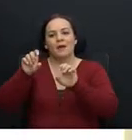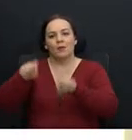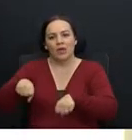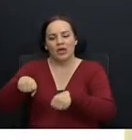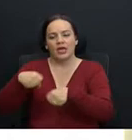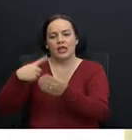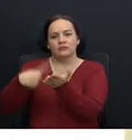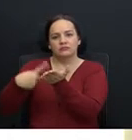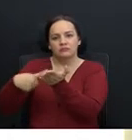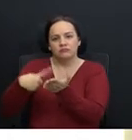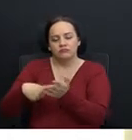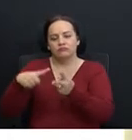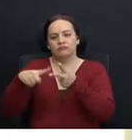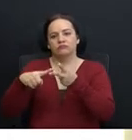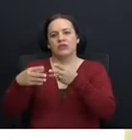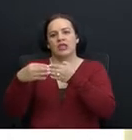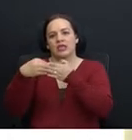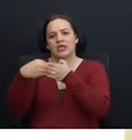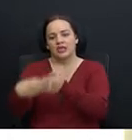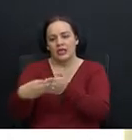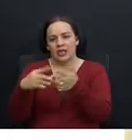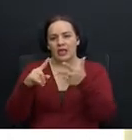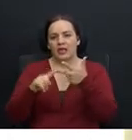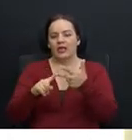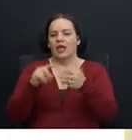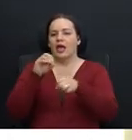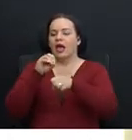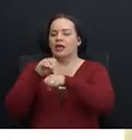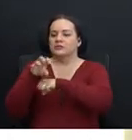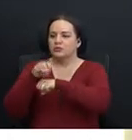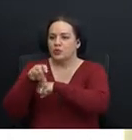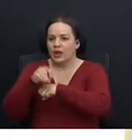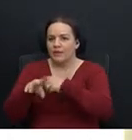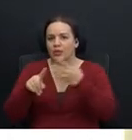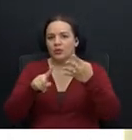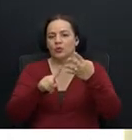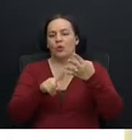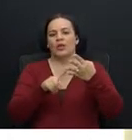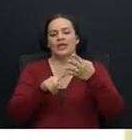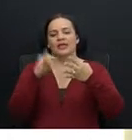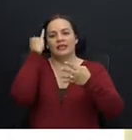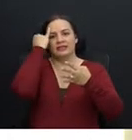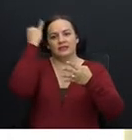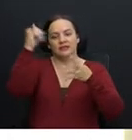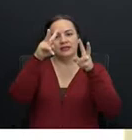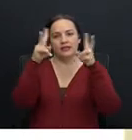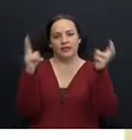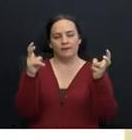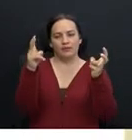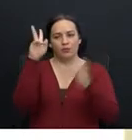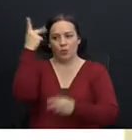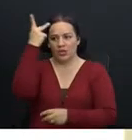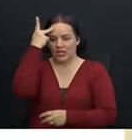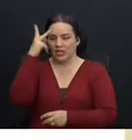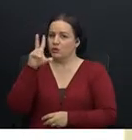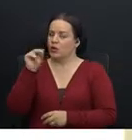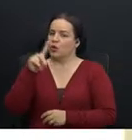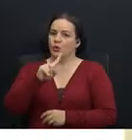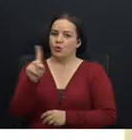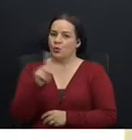guía, el asesoramiento y la iniciativa de temas políticos. No conviene cambiar esa estructura